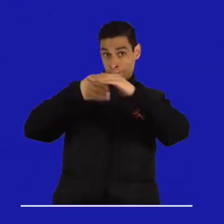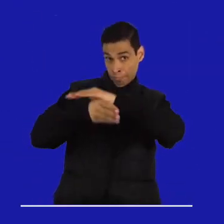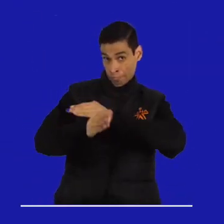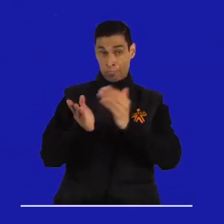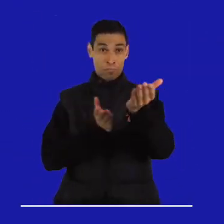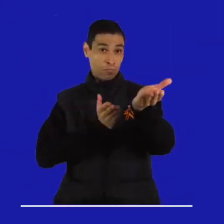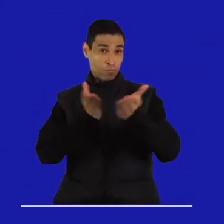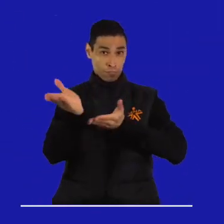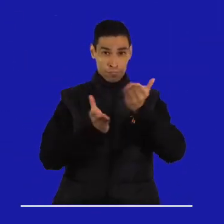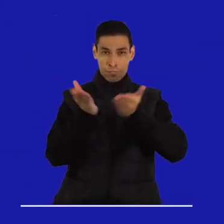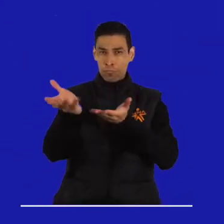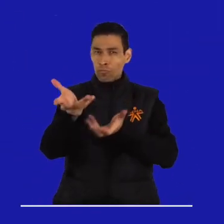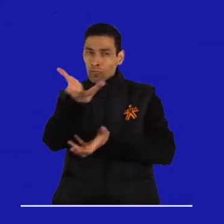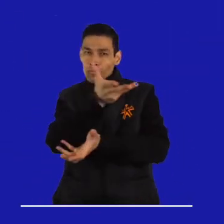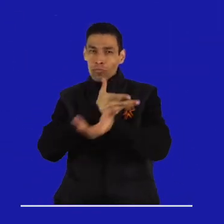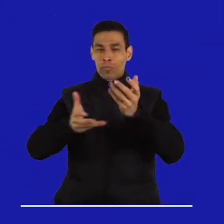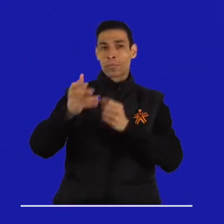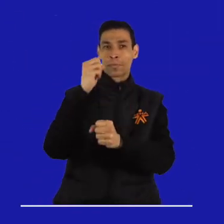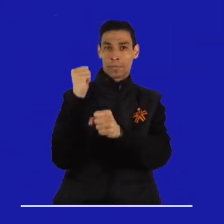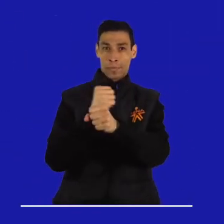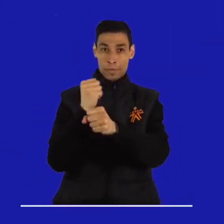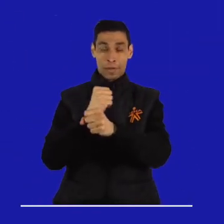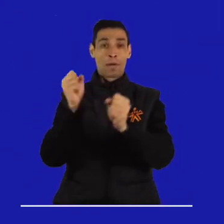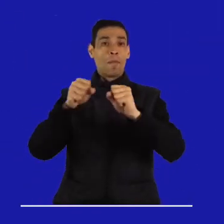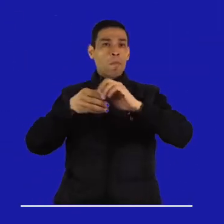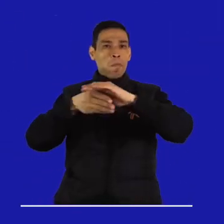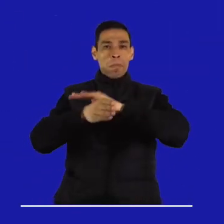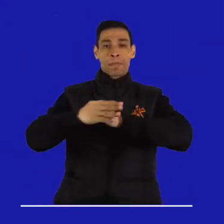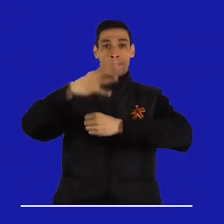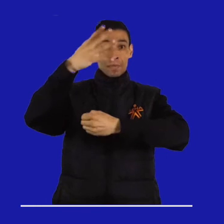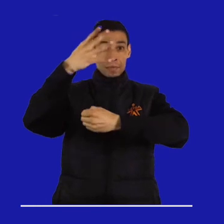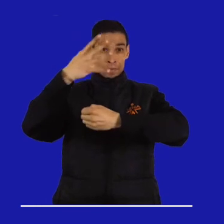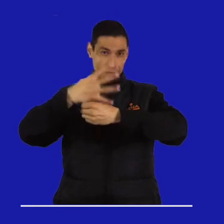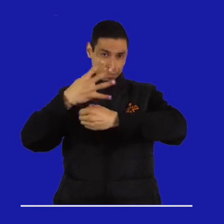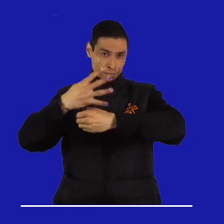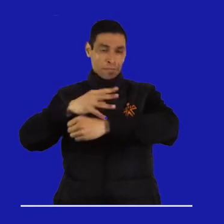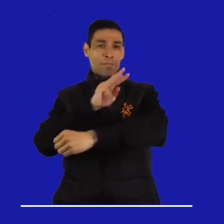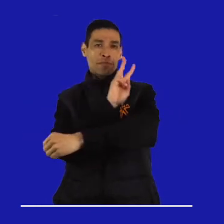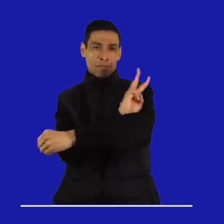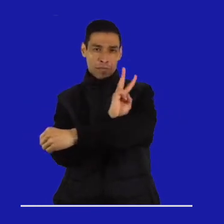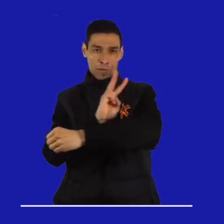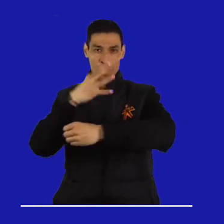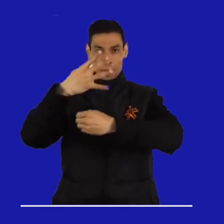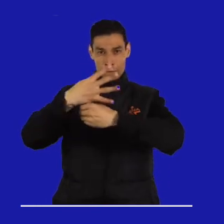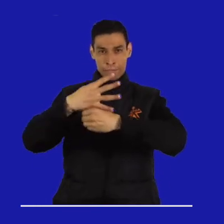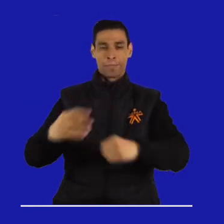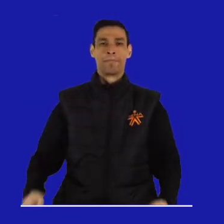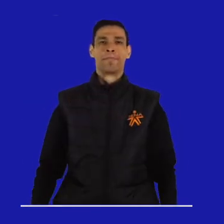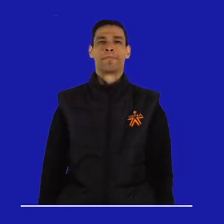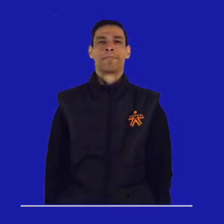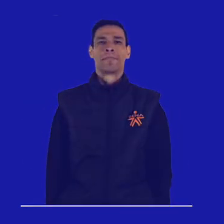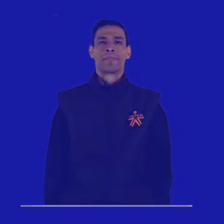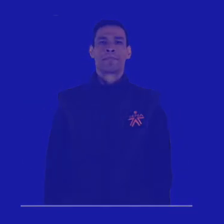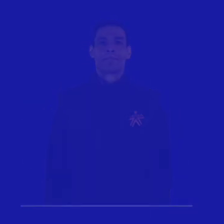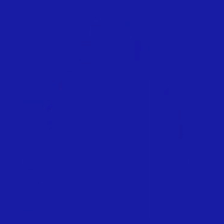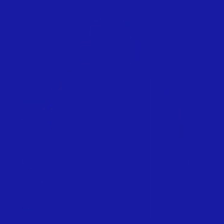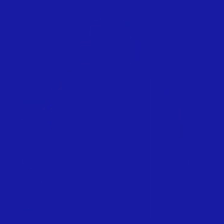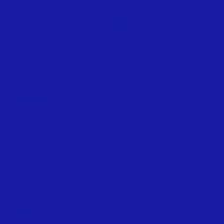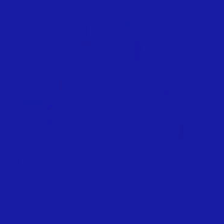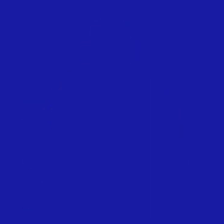para acceder a nuestros servicios de intermediación laboral ingresa a ap punto cena punto edu punto co